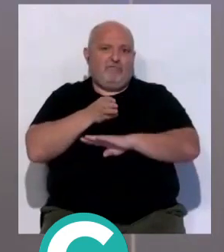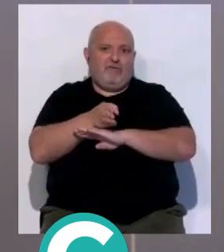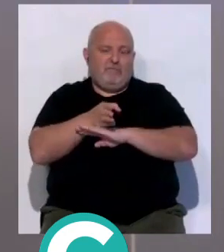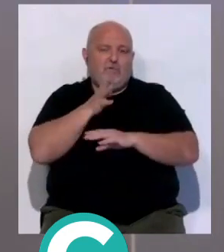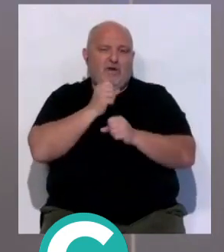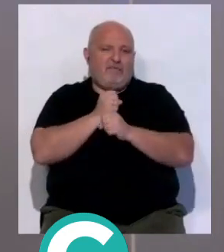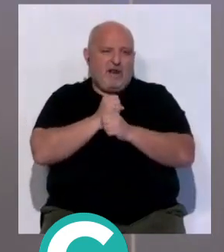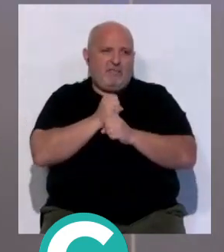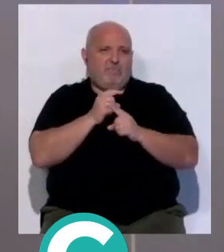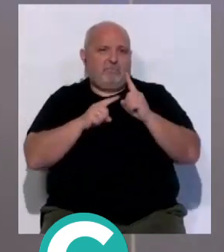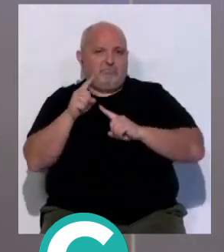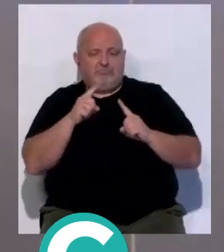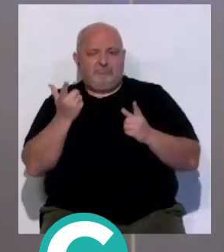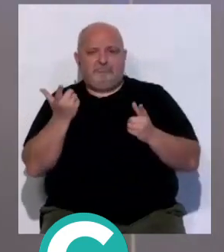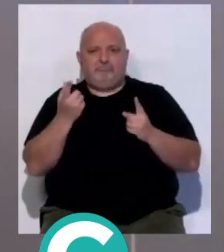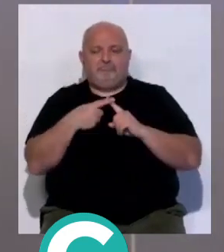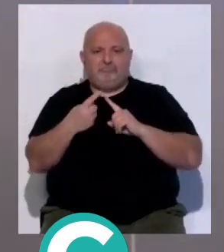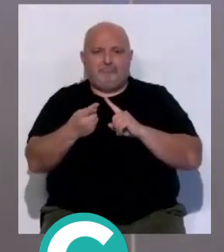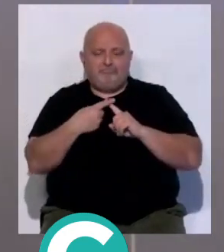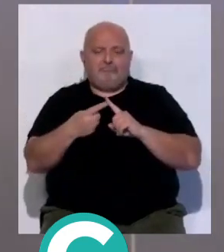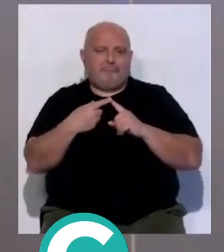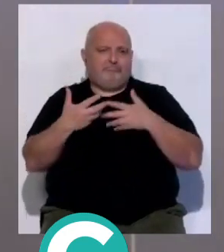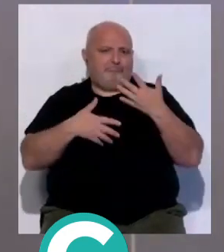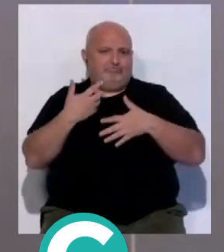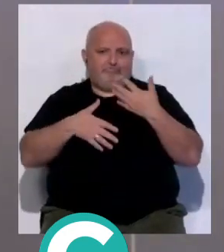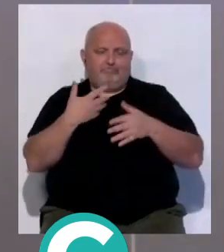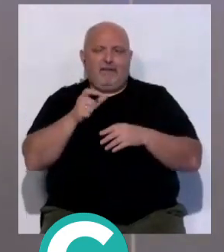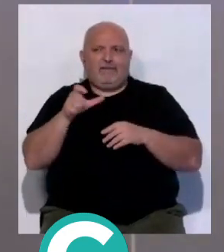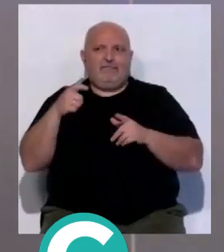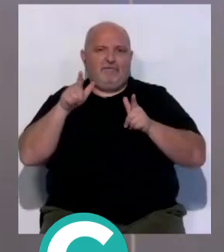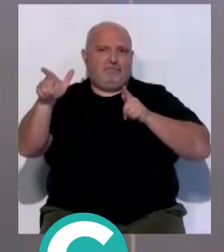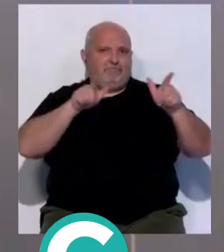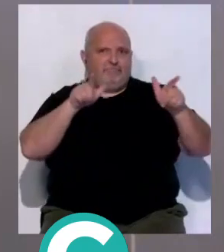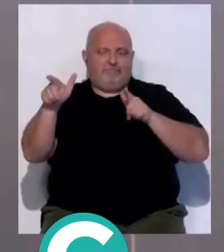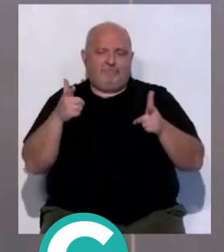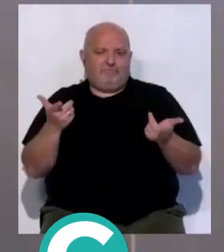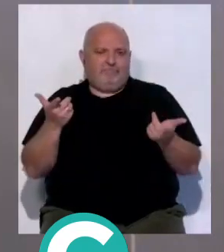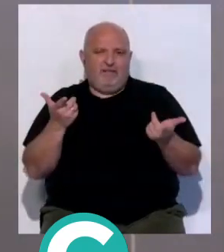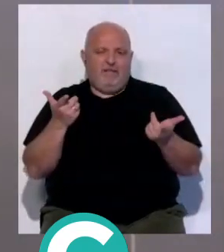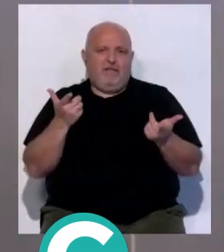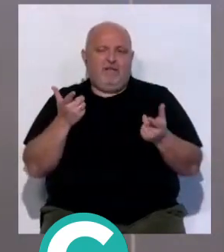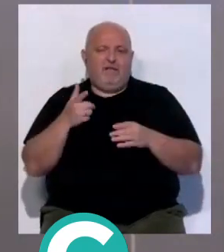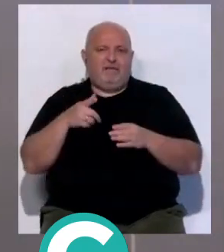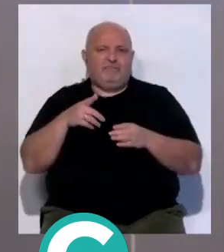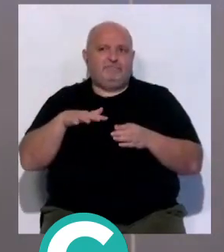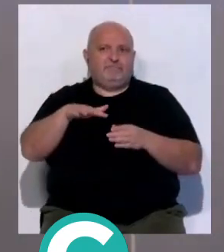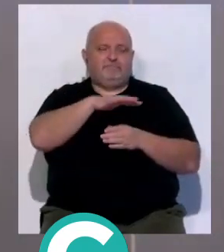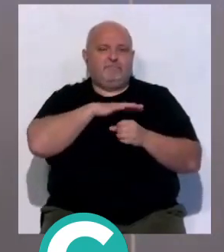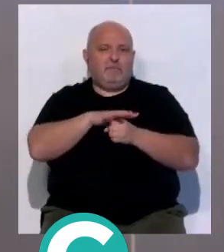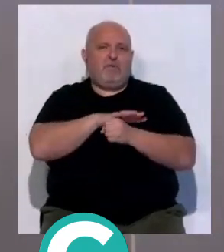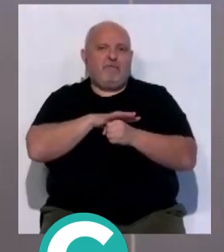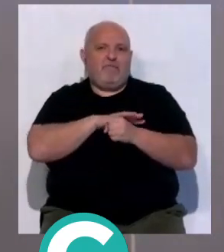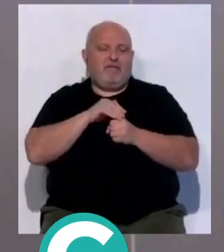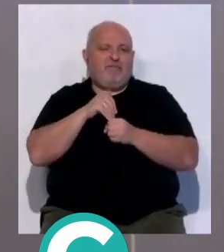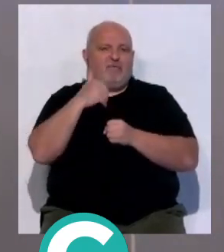por temas laborables, por temas de distancia, gente que vive casi en el perímetro de la provincia de